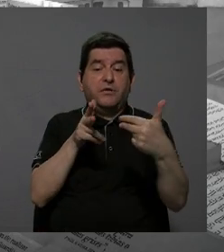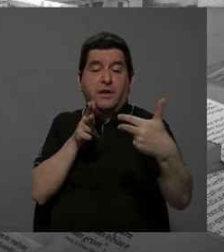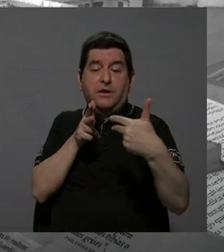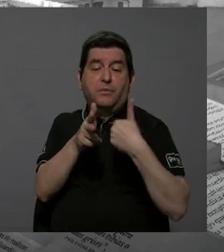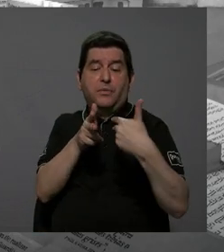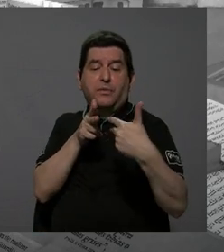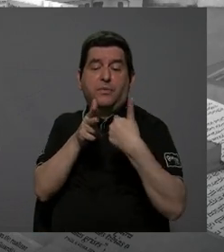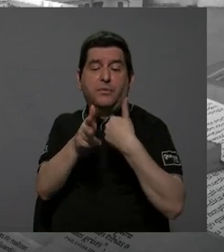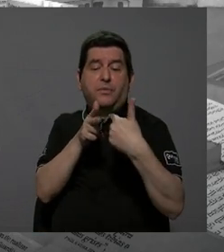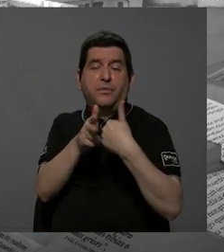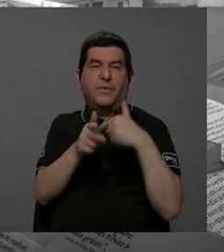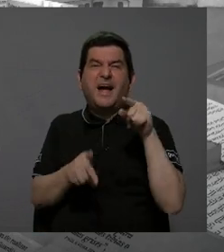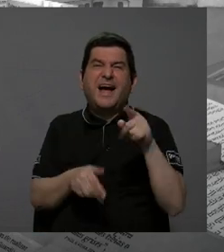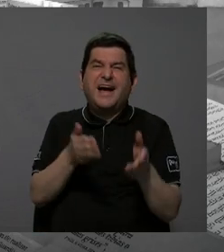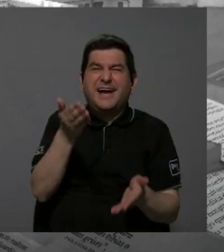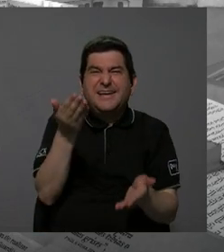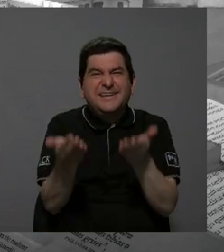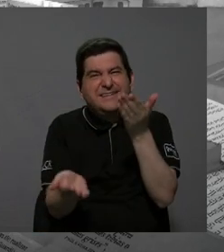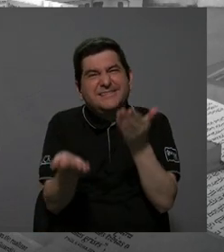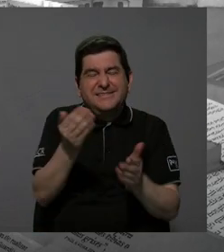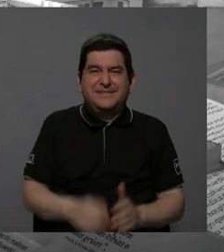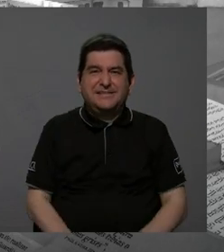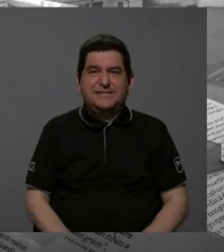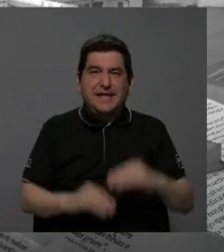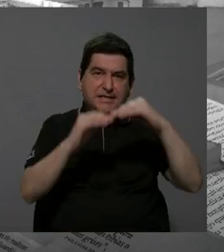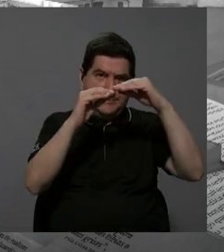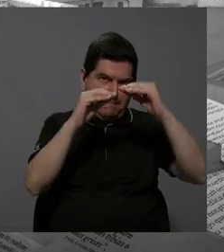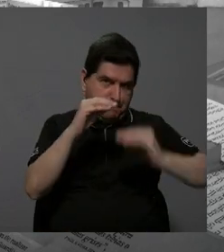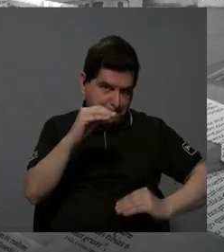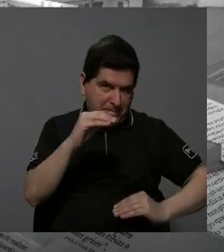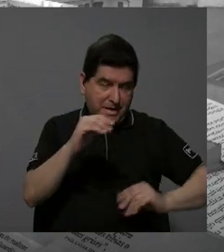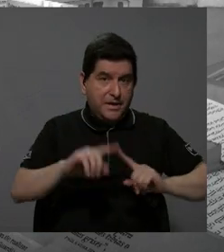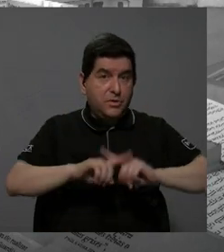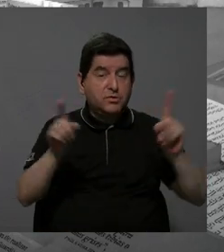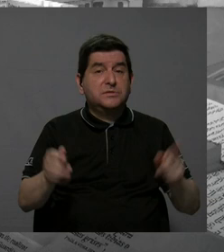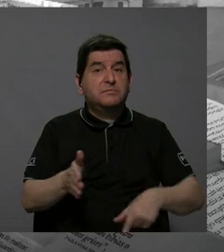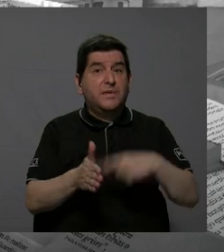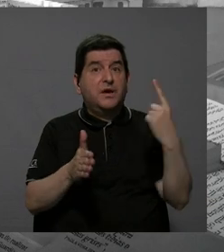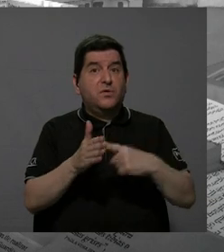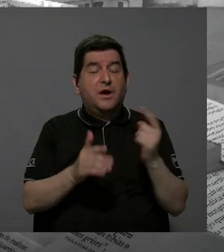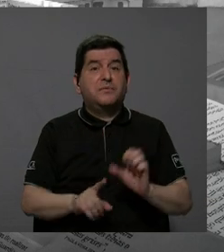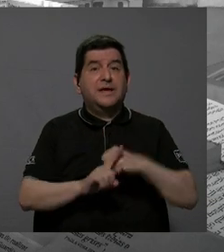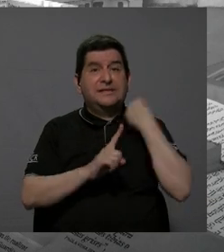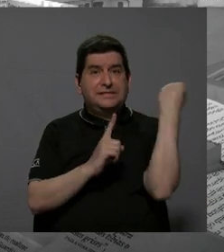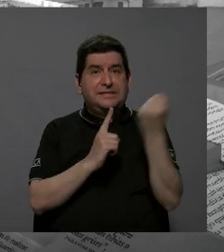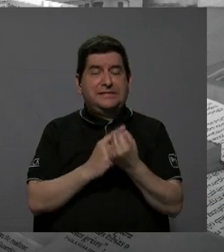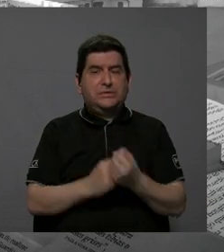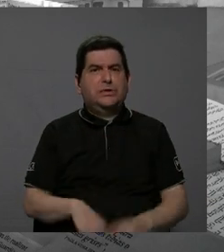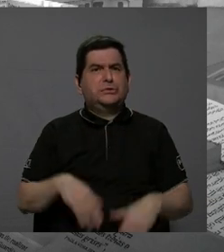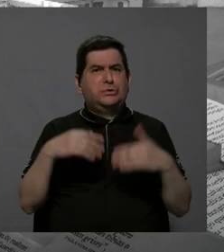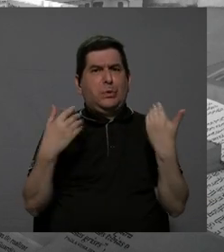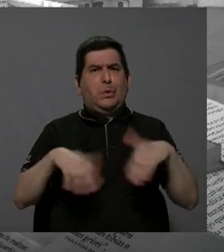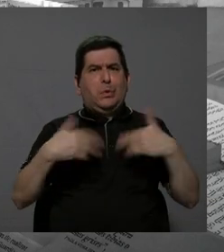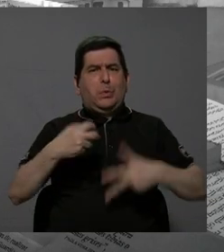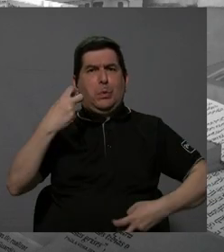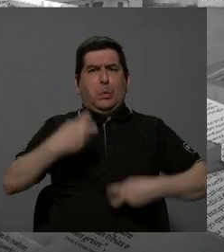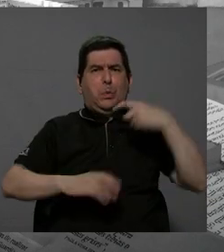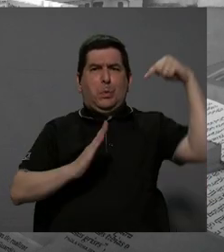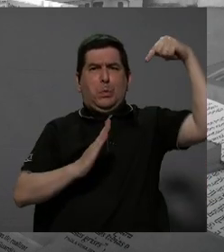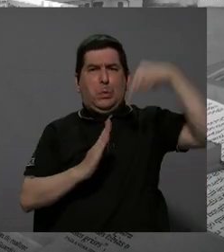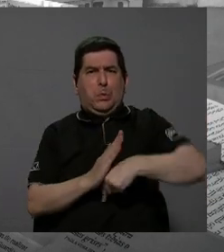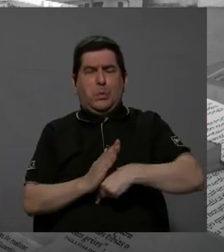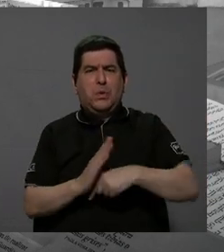donde ahí sí tenemos, tal vez son un poco menos de accidentes, pero muchas veces son consecuencias muy graves, inclusive con